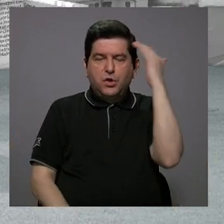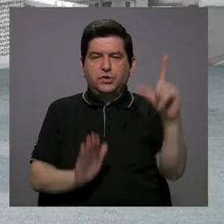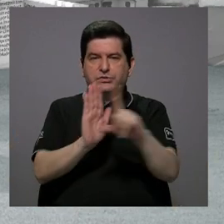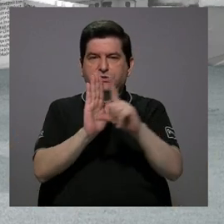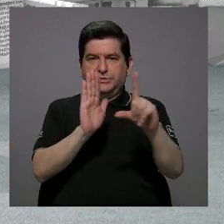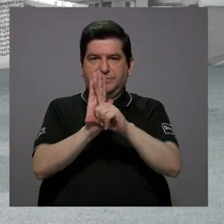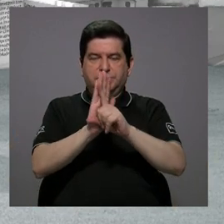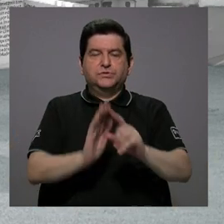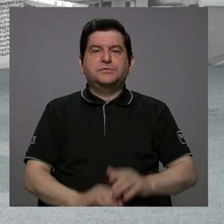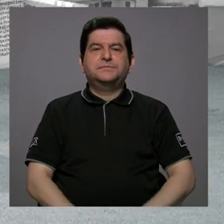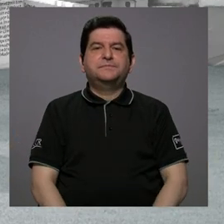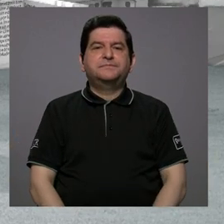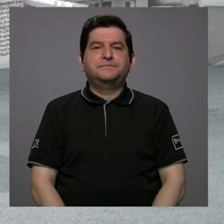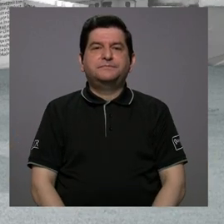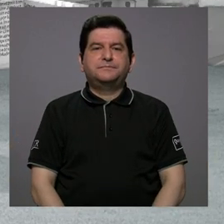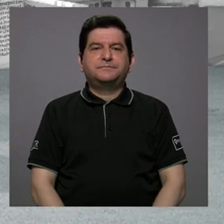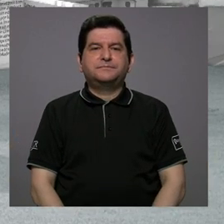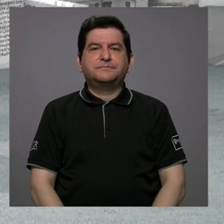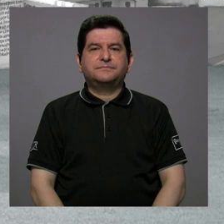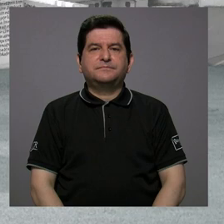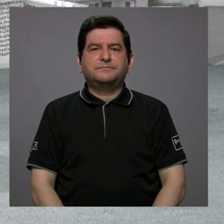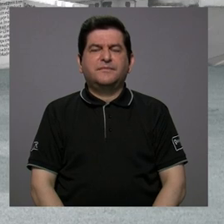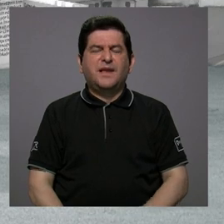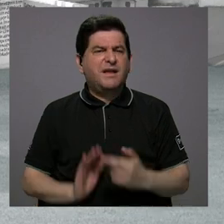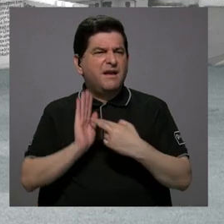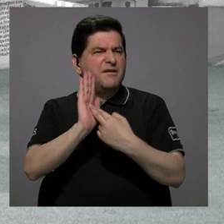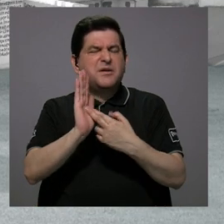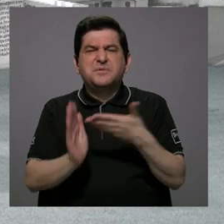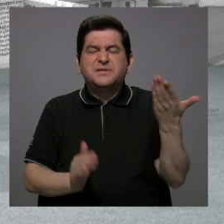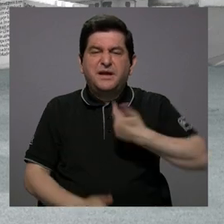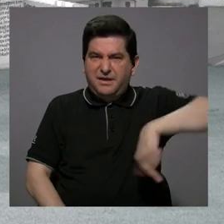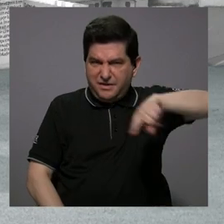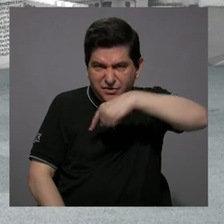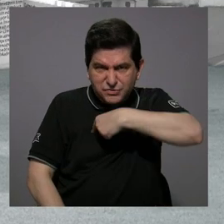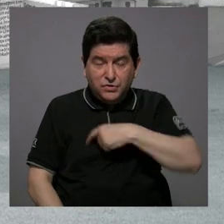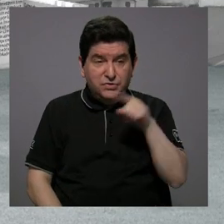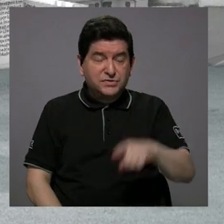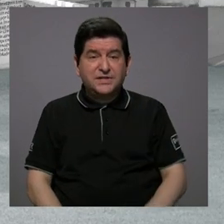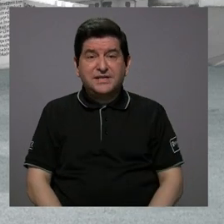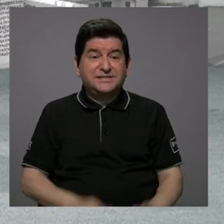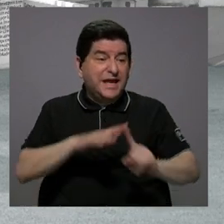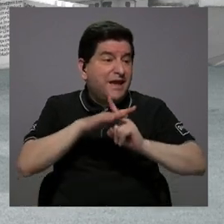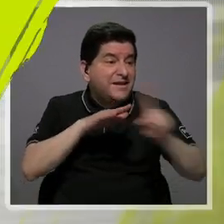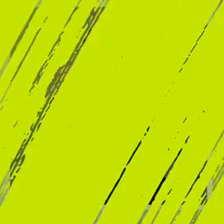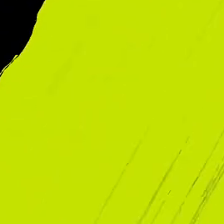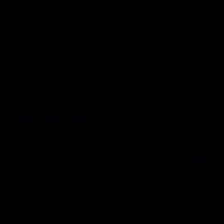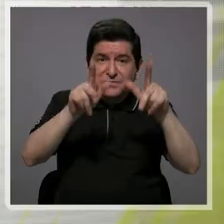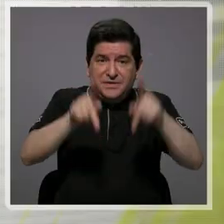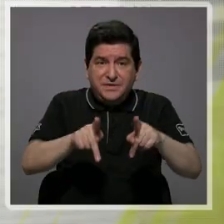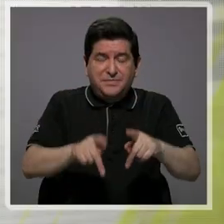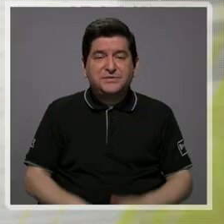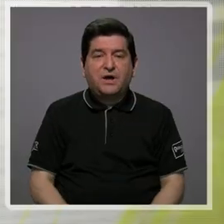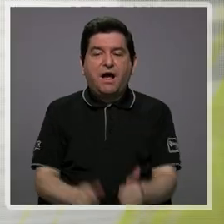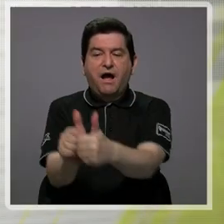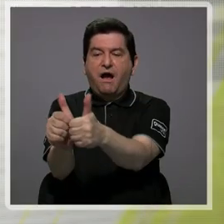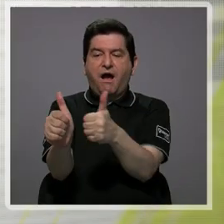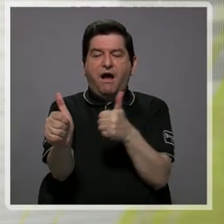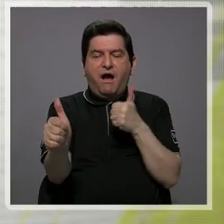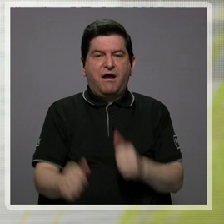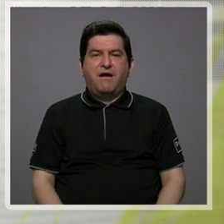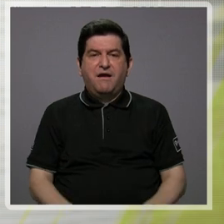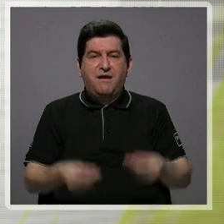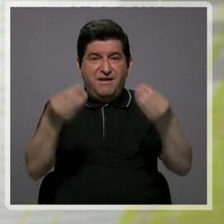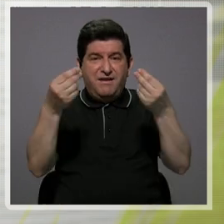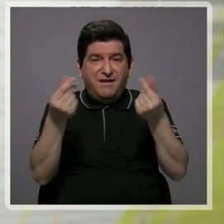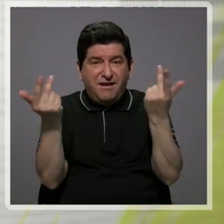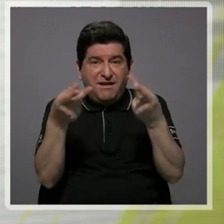legal. Entonces, ¿qué representa eso para nosotros? Esa fuga de talento, un reproceso, un gasto, un